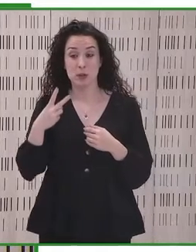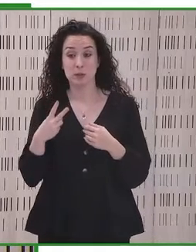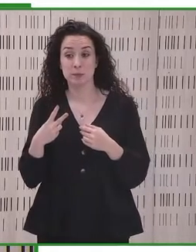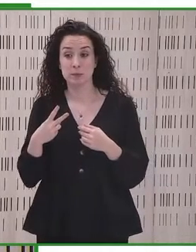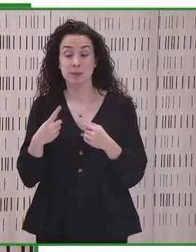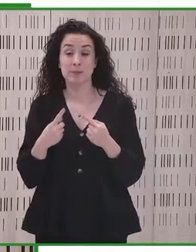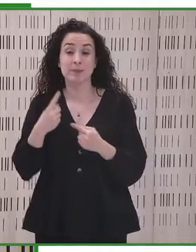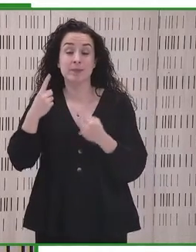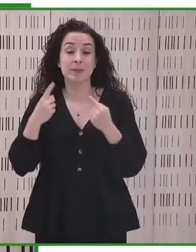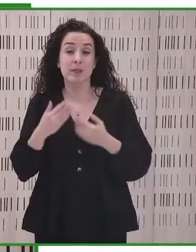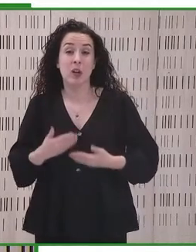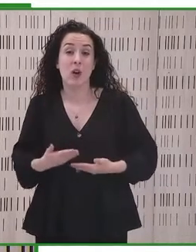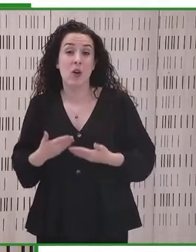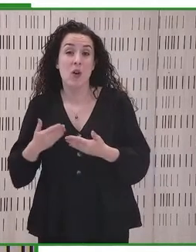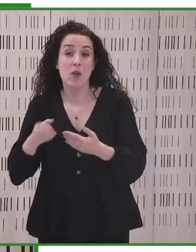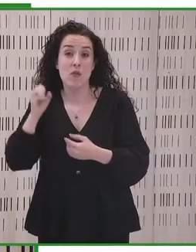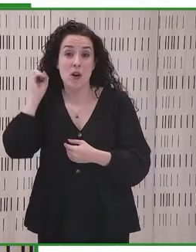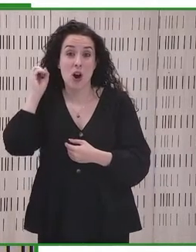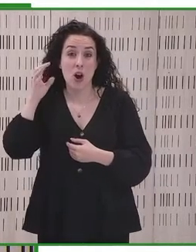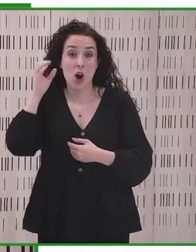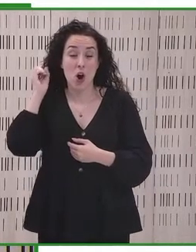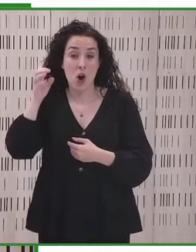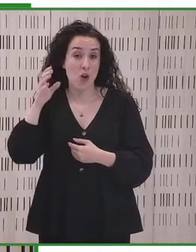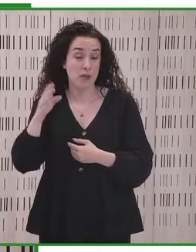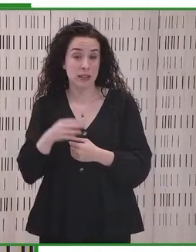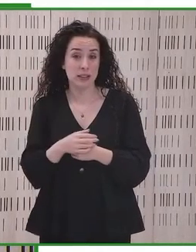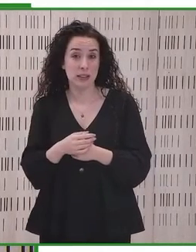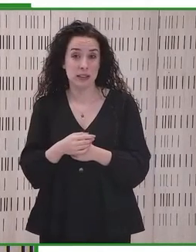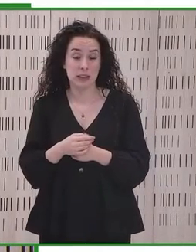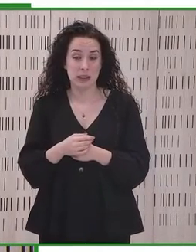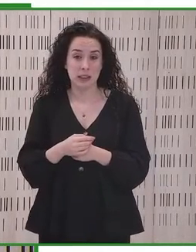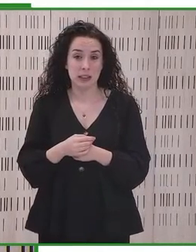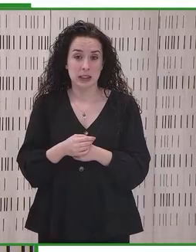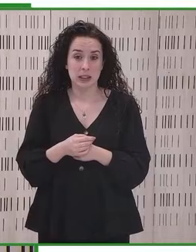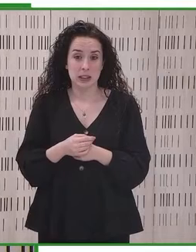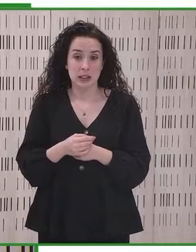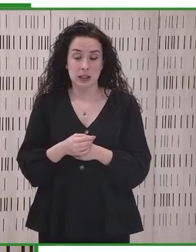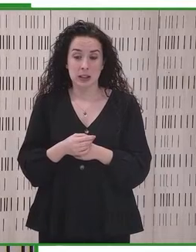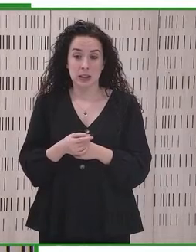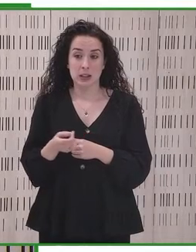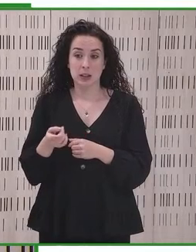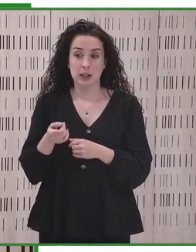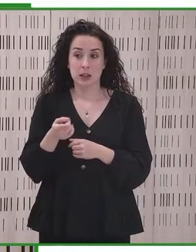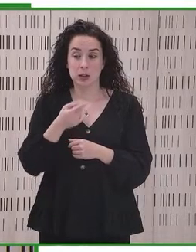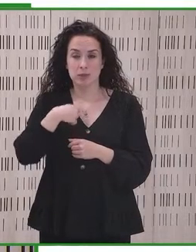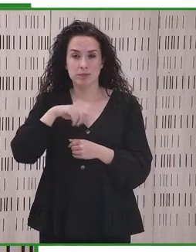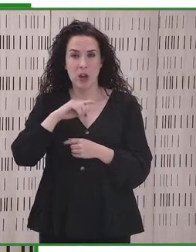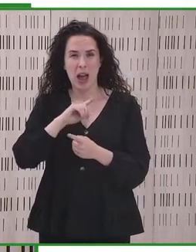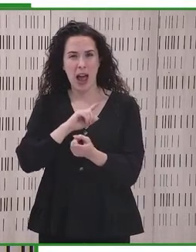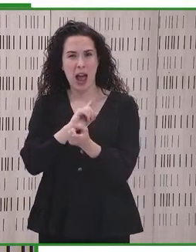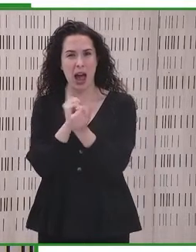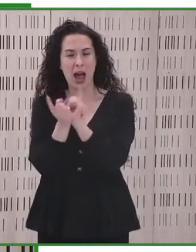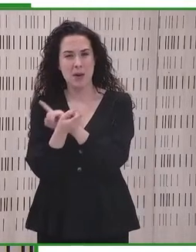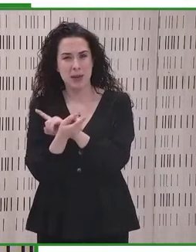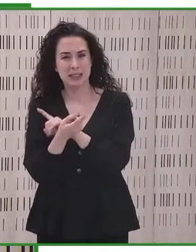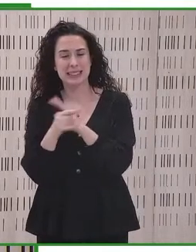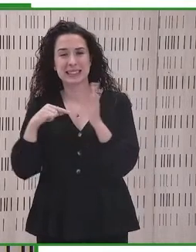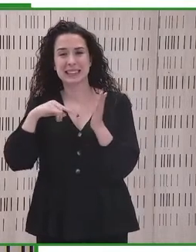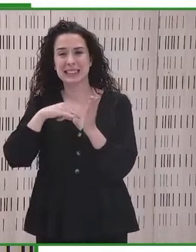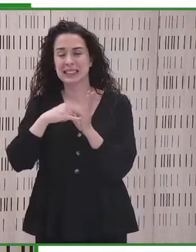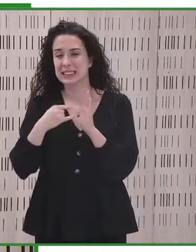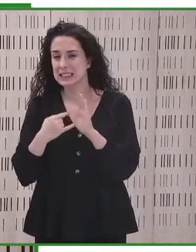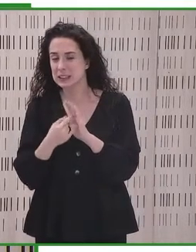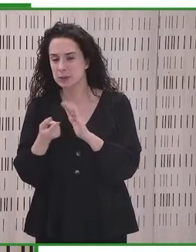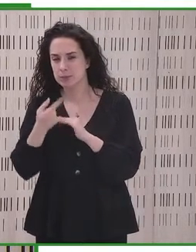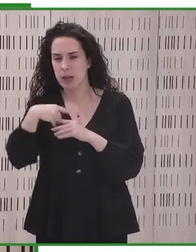segunda opinión es que a veces en algunas conferencias, las reuniones, hablamos de que lo que tiene que cambiar es que el